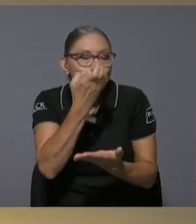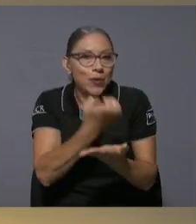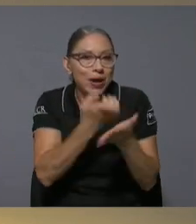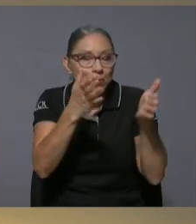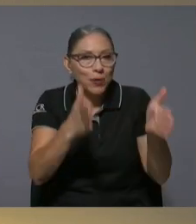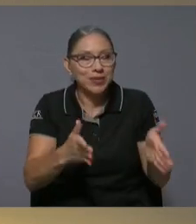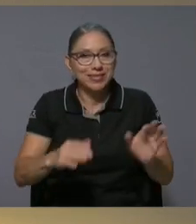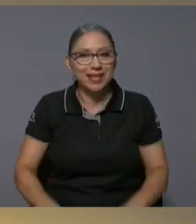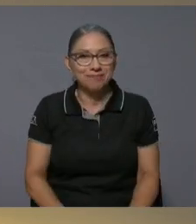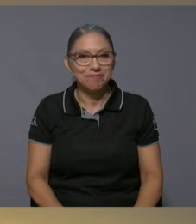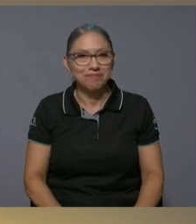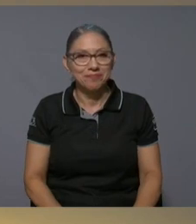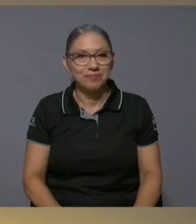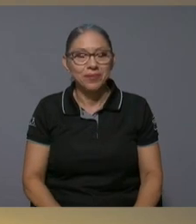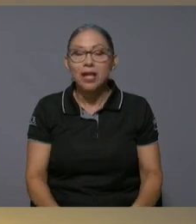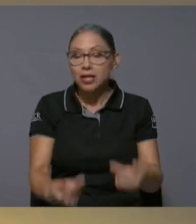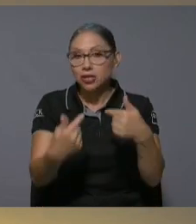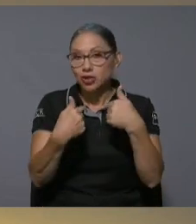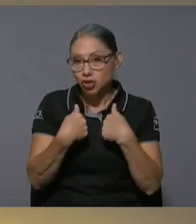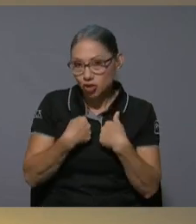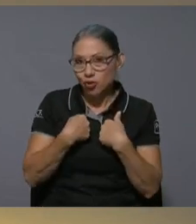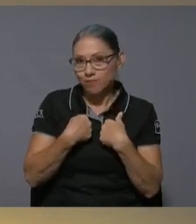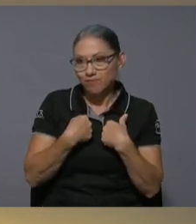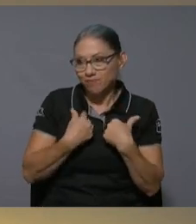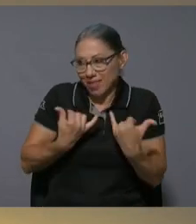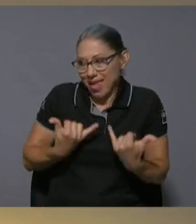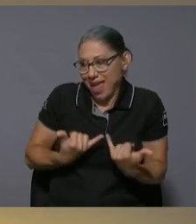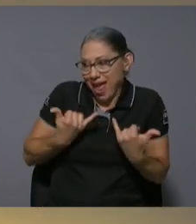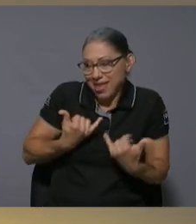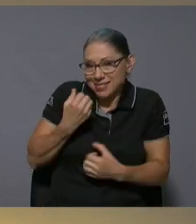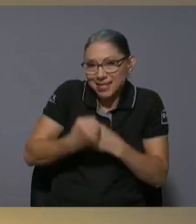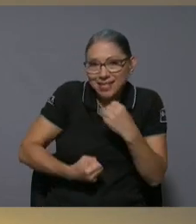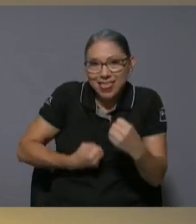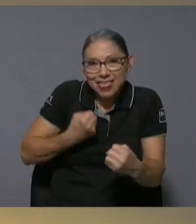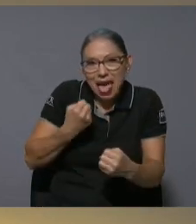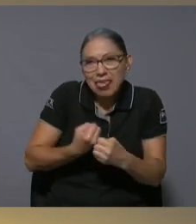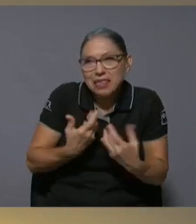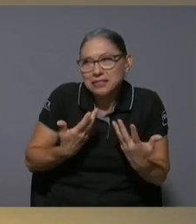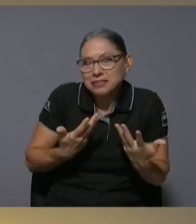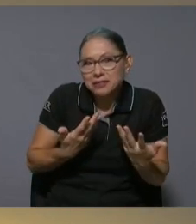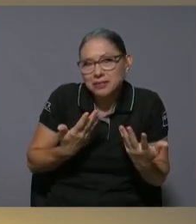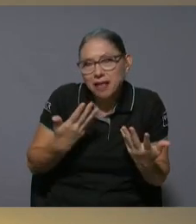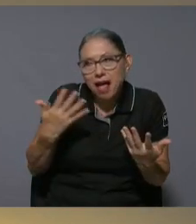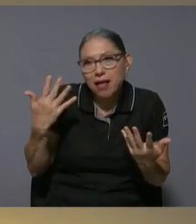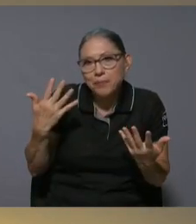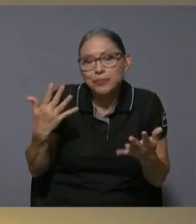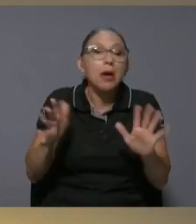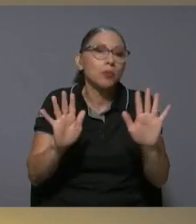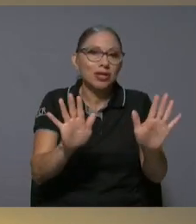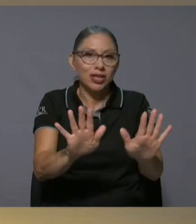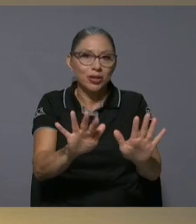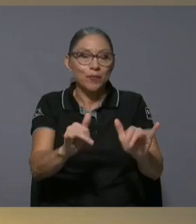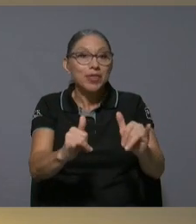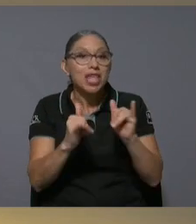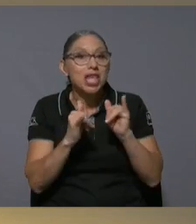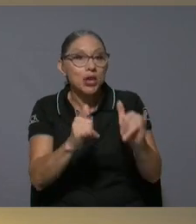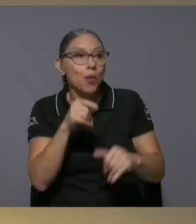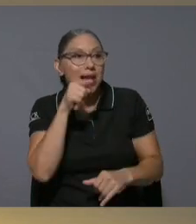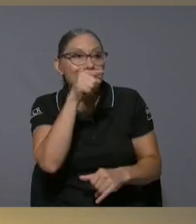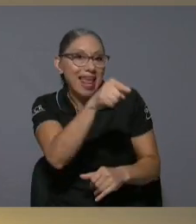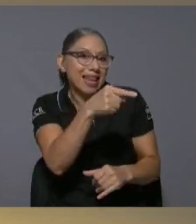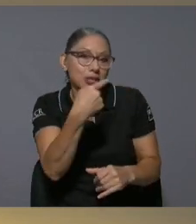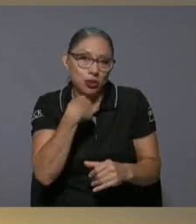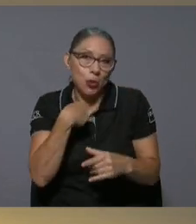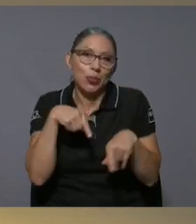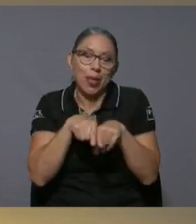yo que a estas edades alguna vez por cierto al igual que él se cambió de carrera y